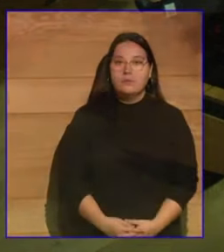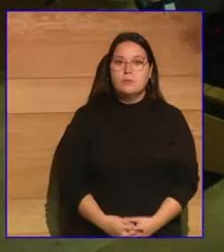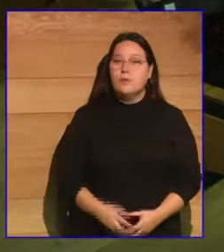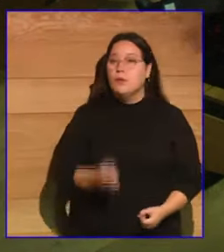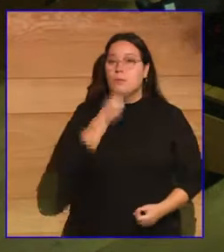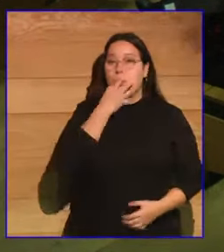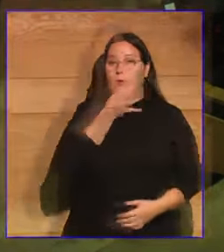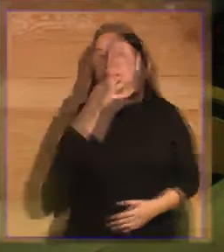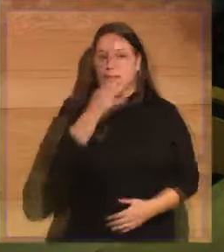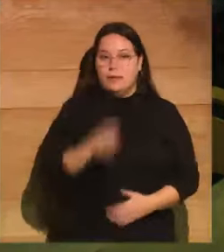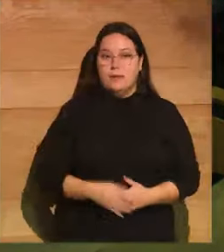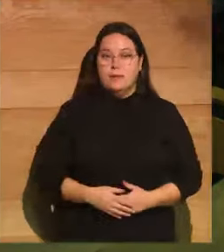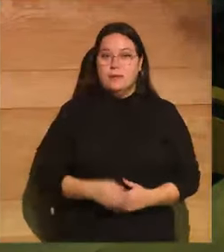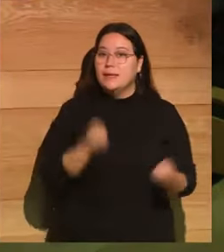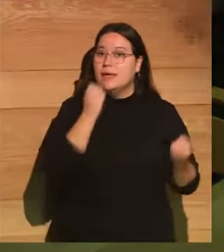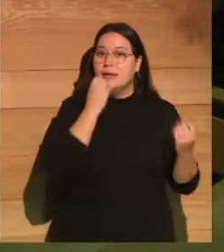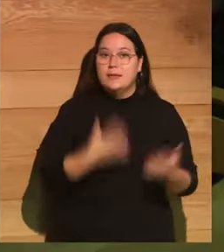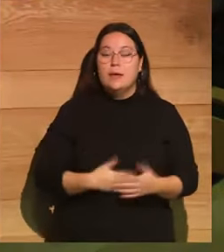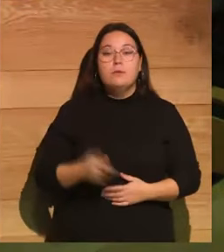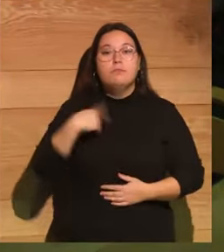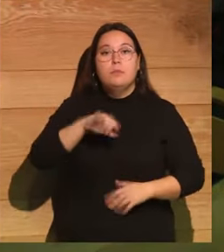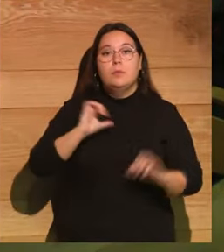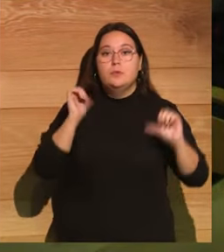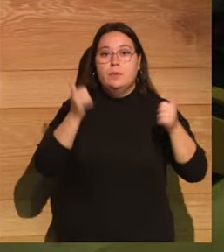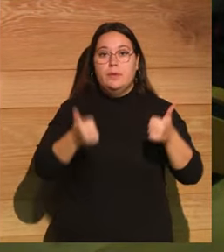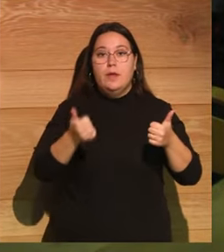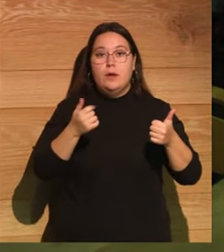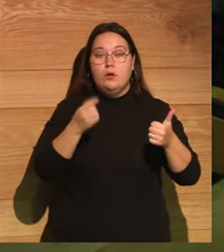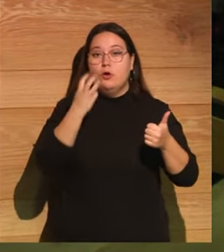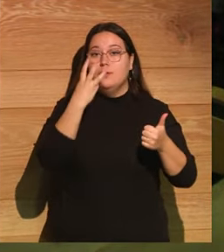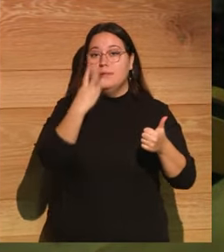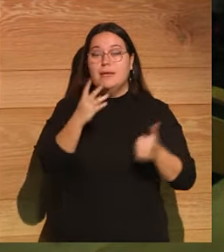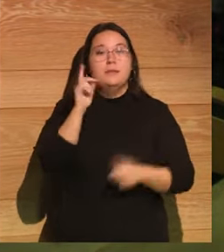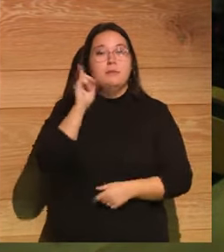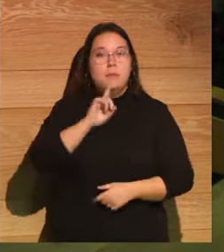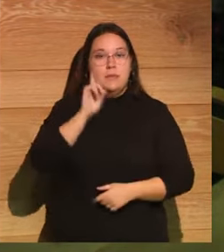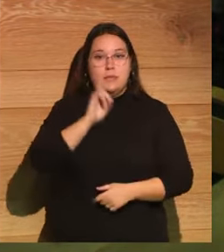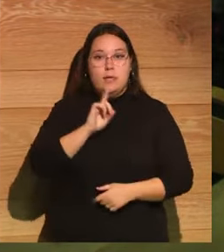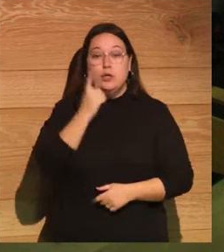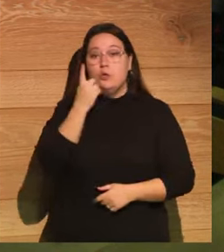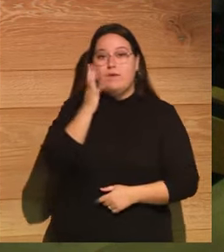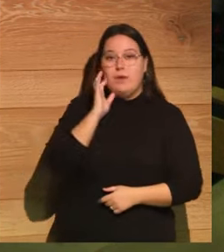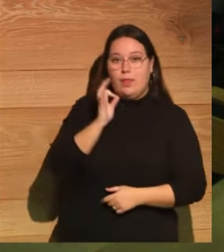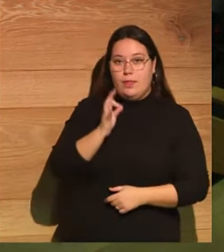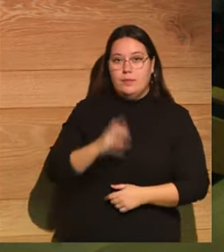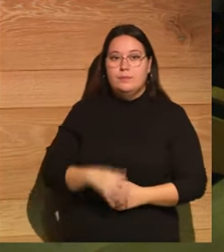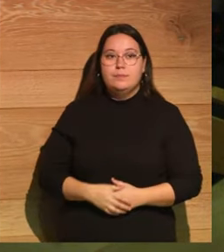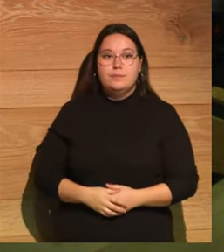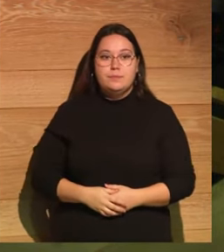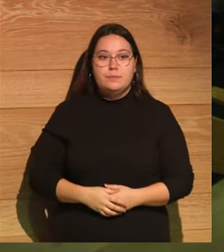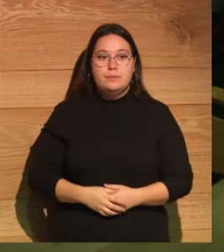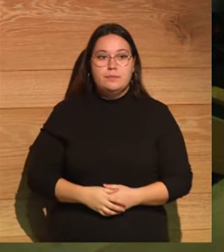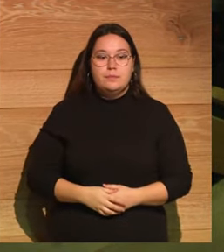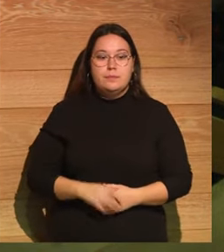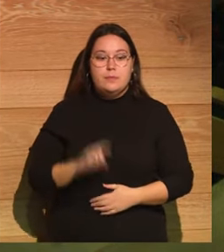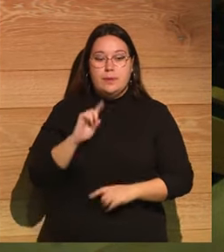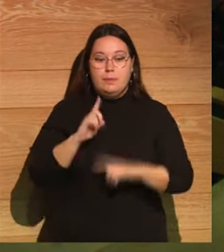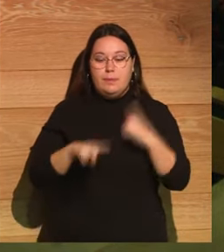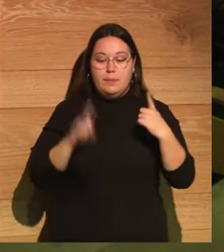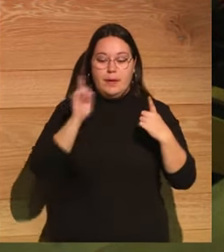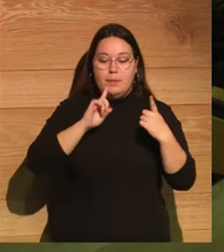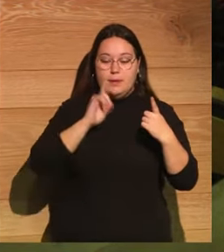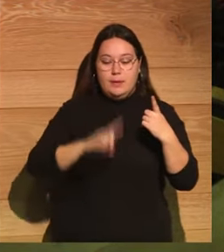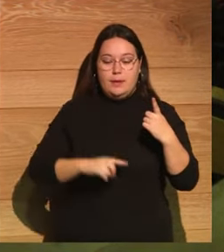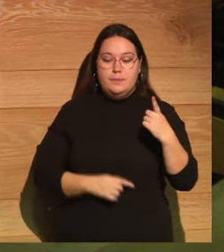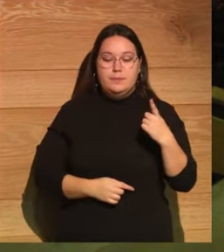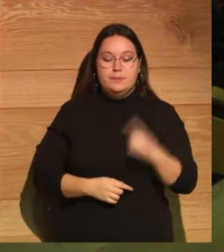Muy buenas tardes, ¿cómo están? Vamos a empezar con tres mentiras y una verdad. La primera mentira